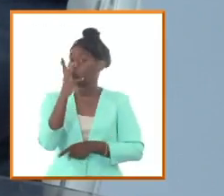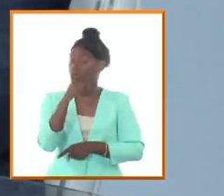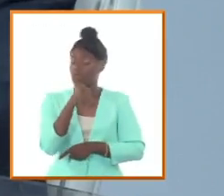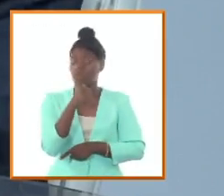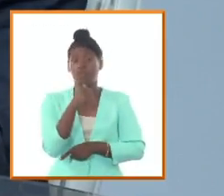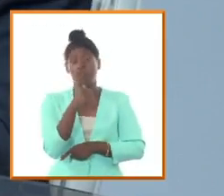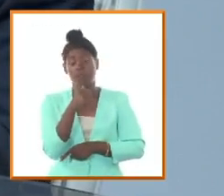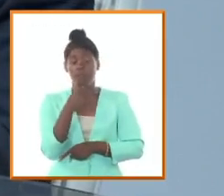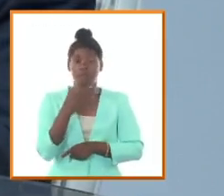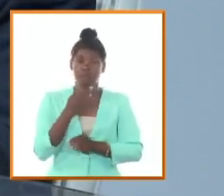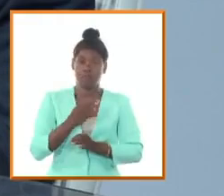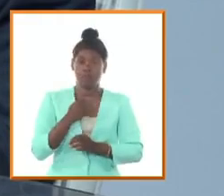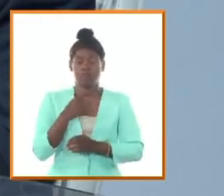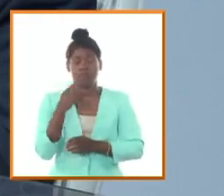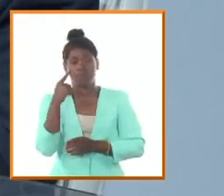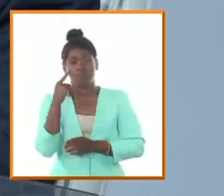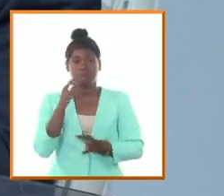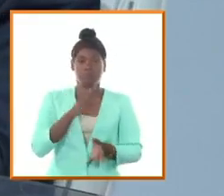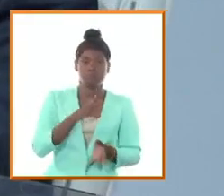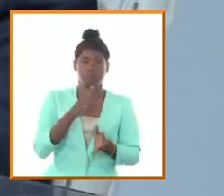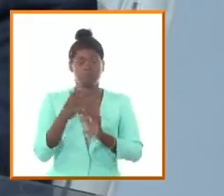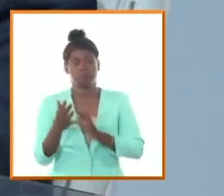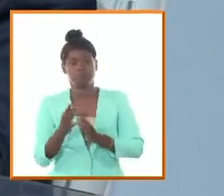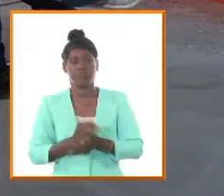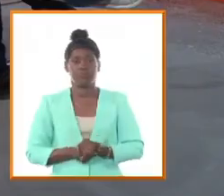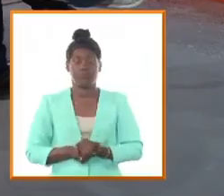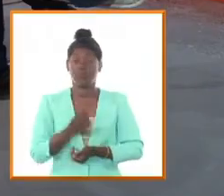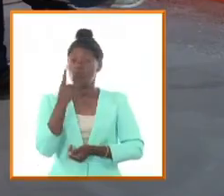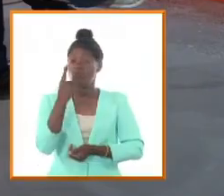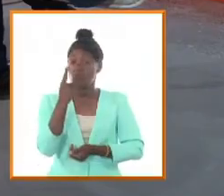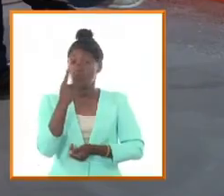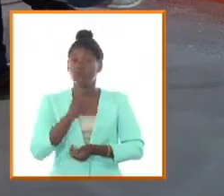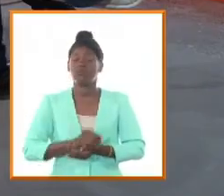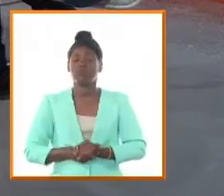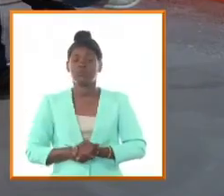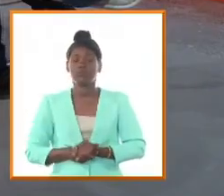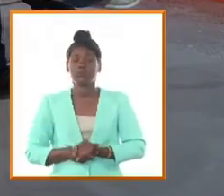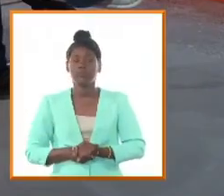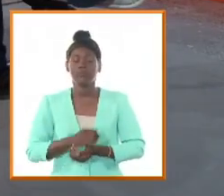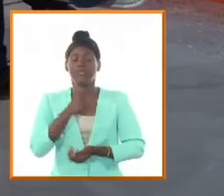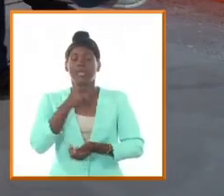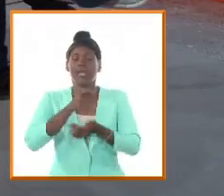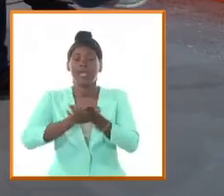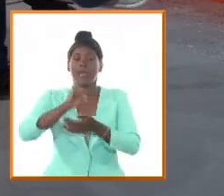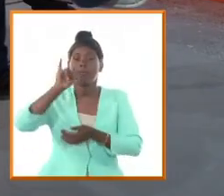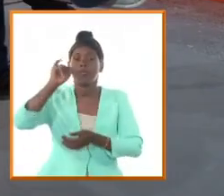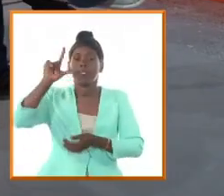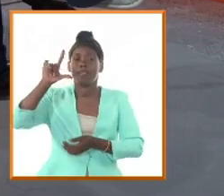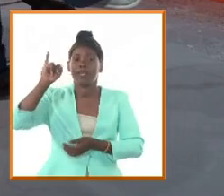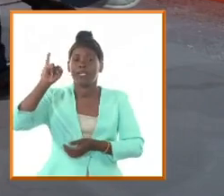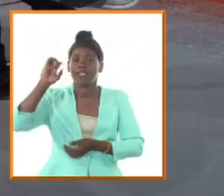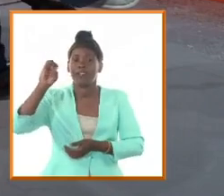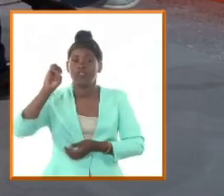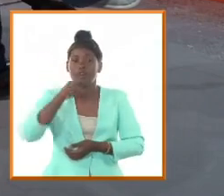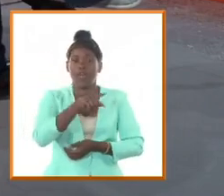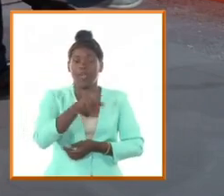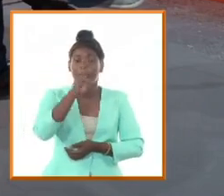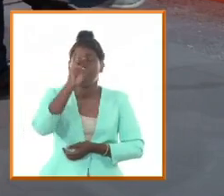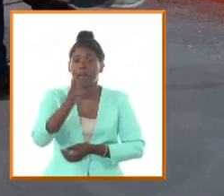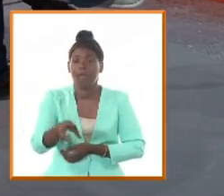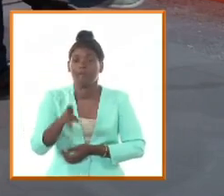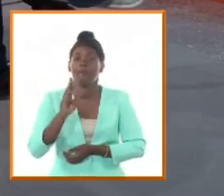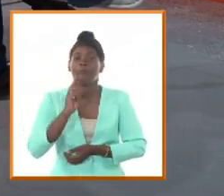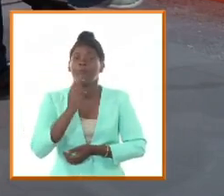música y Emilio es la persona que coge Martín para rescatar el himno de